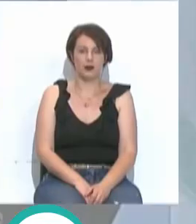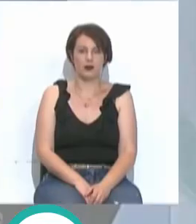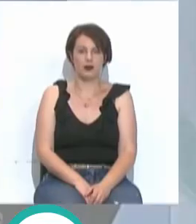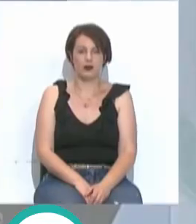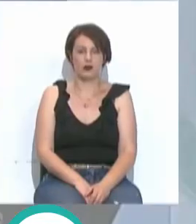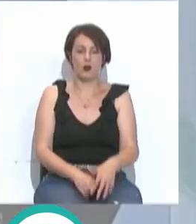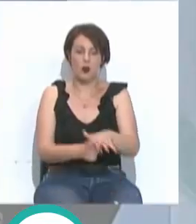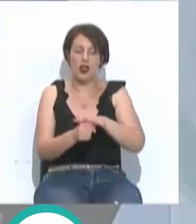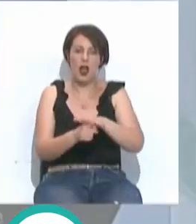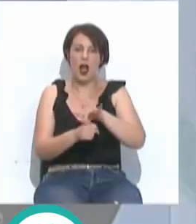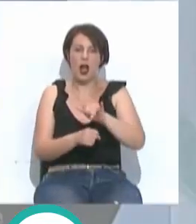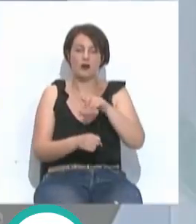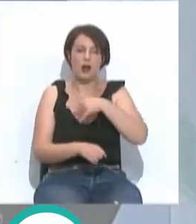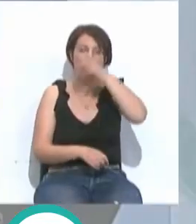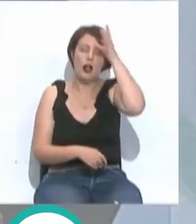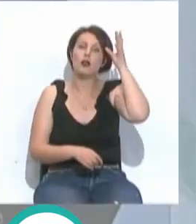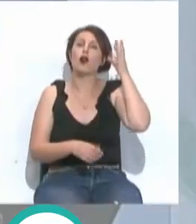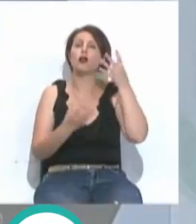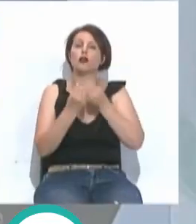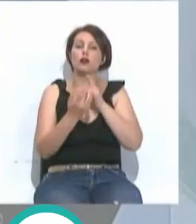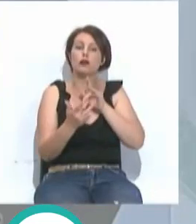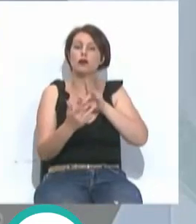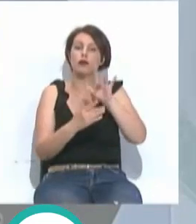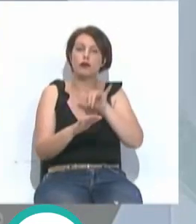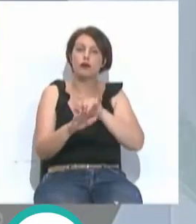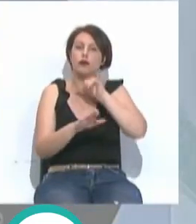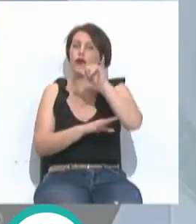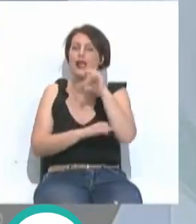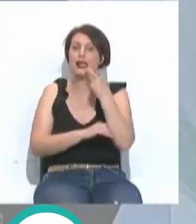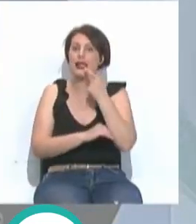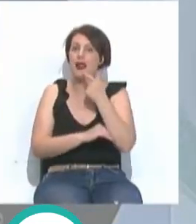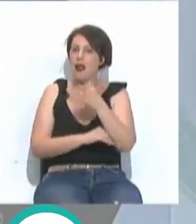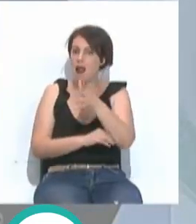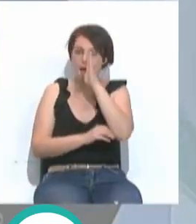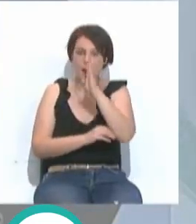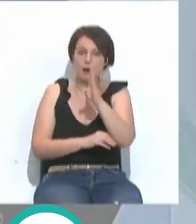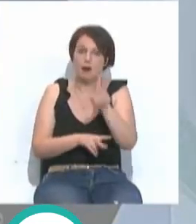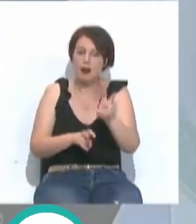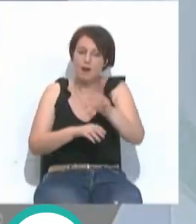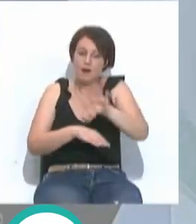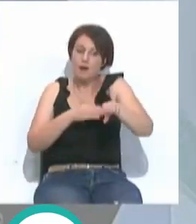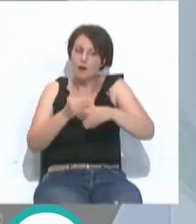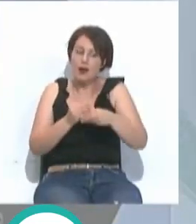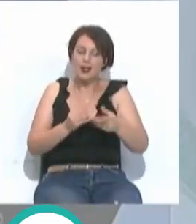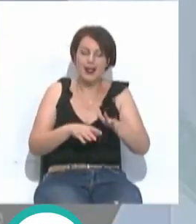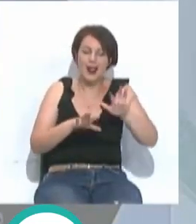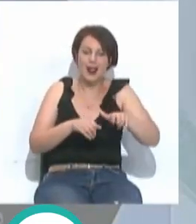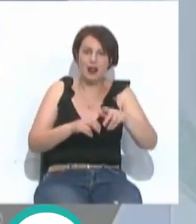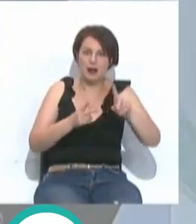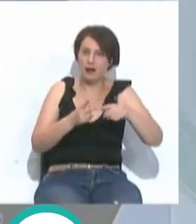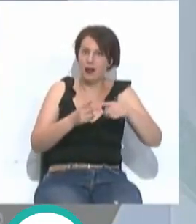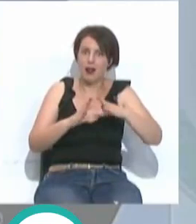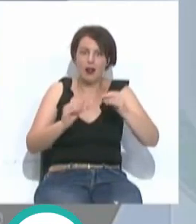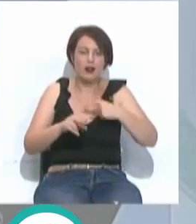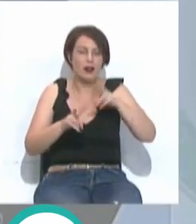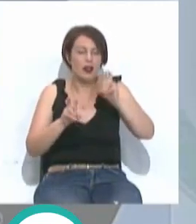La provincia contará este verano con conexión aérea con Santander. Una novedad a la que se suma la segunda posición de Cádiz a nivel